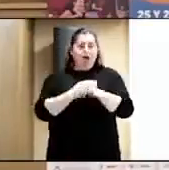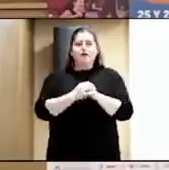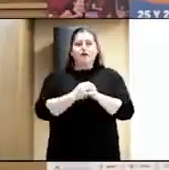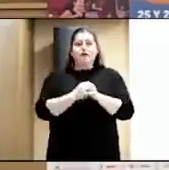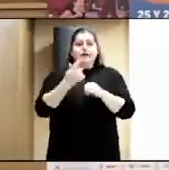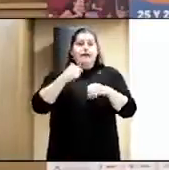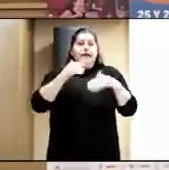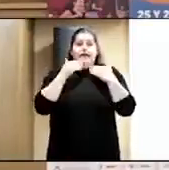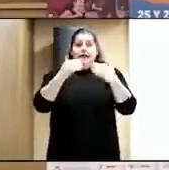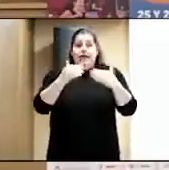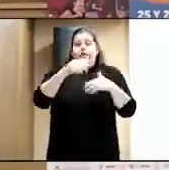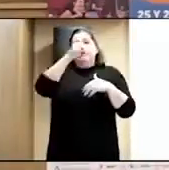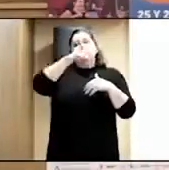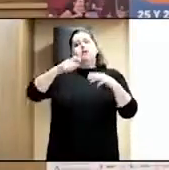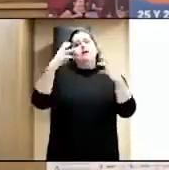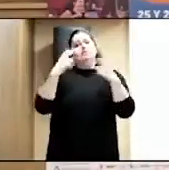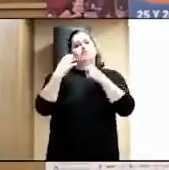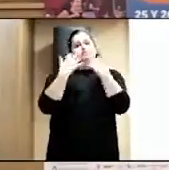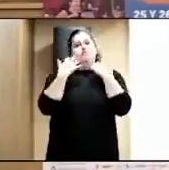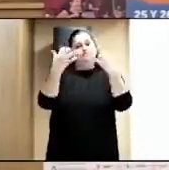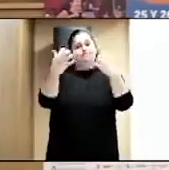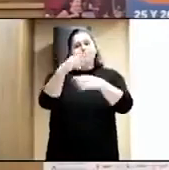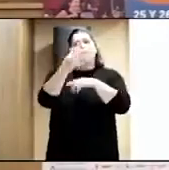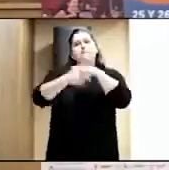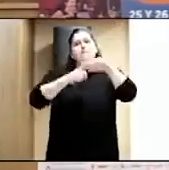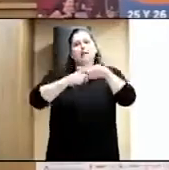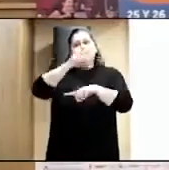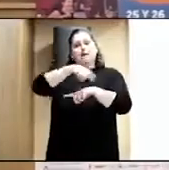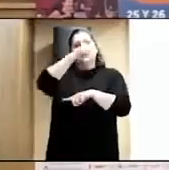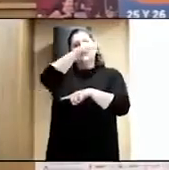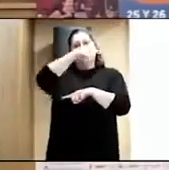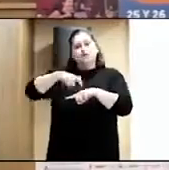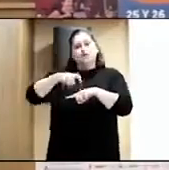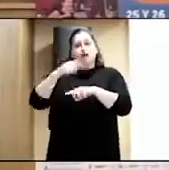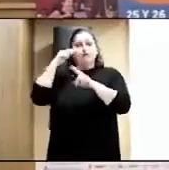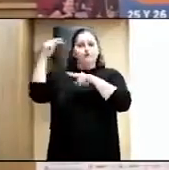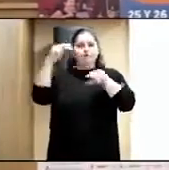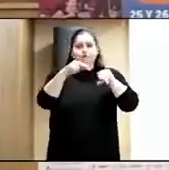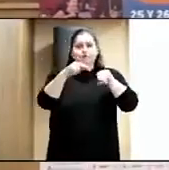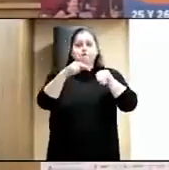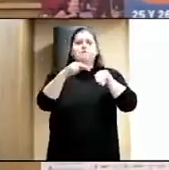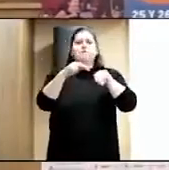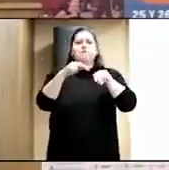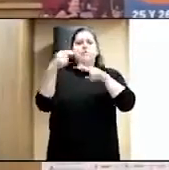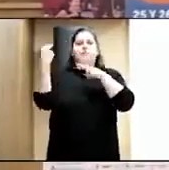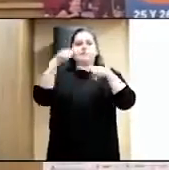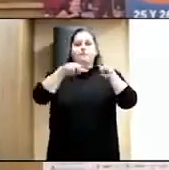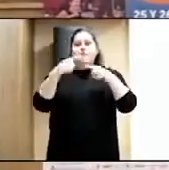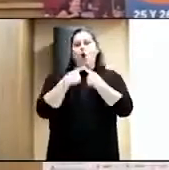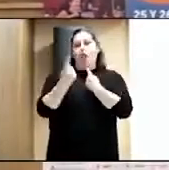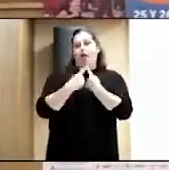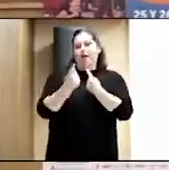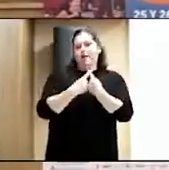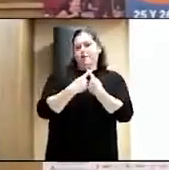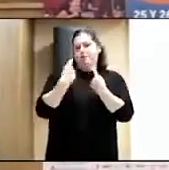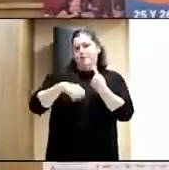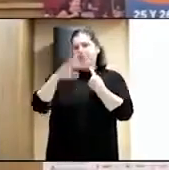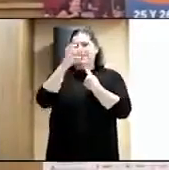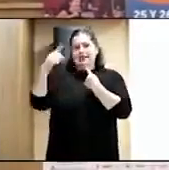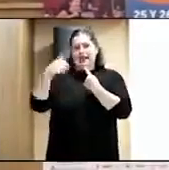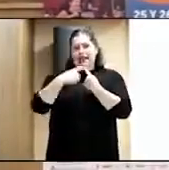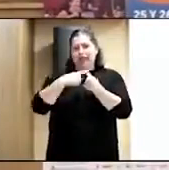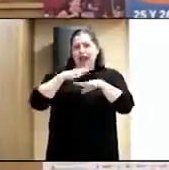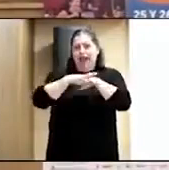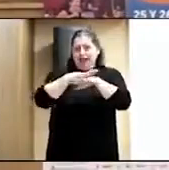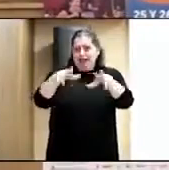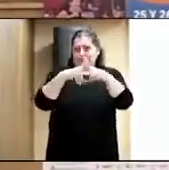Agradeceros tanto a los que estáis aquí de forma presencial como a los que nos seguís de forma online, en streaming, en las